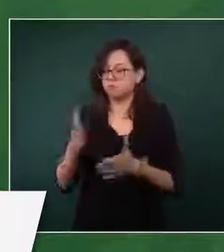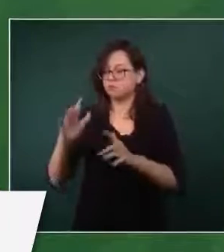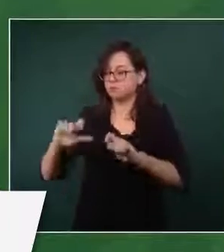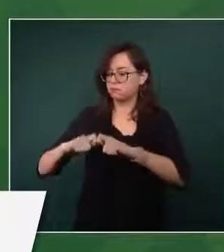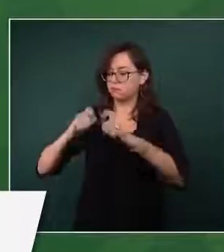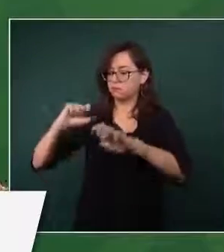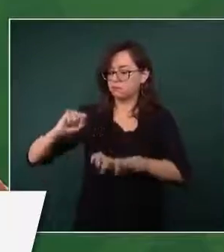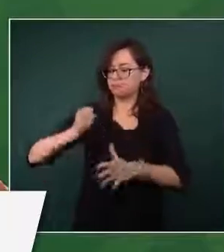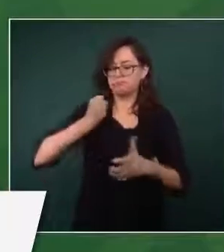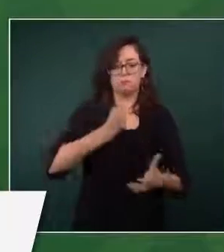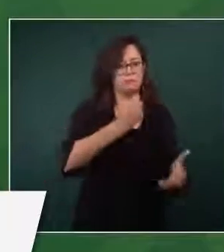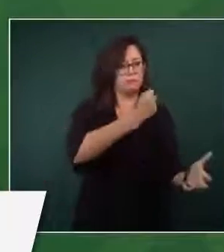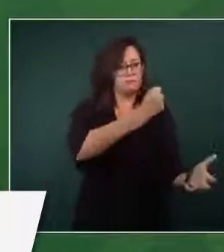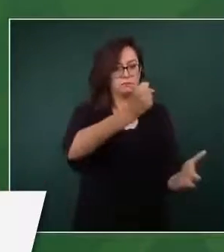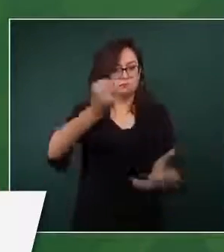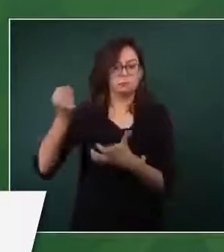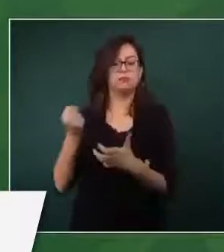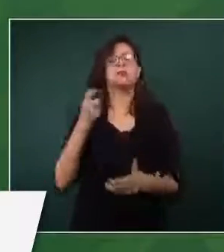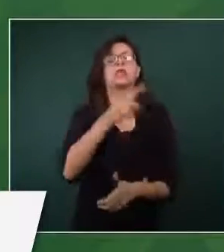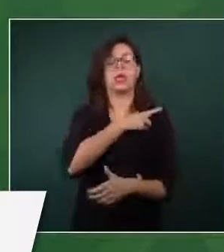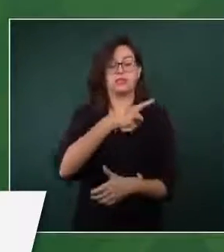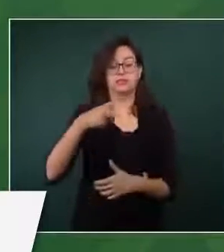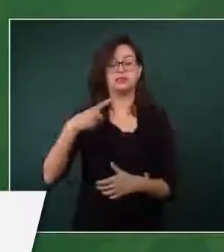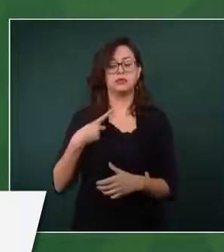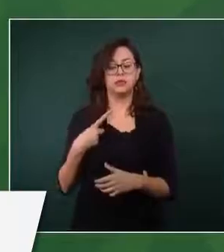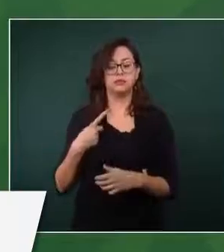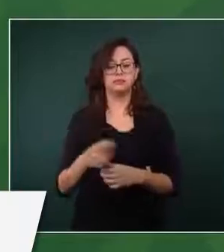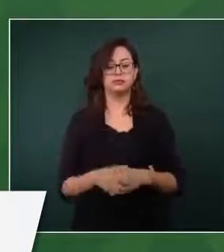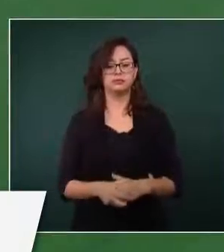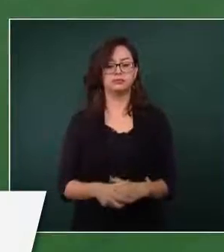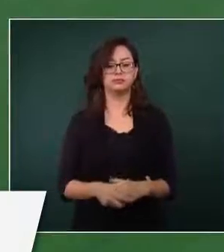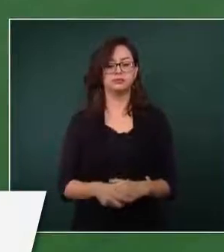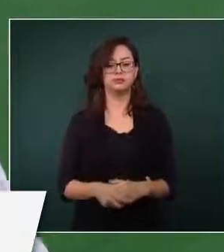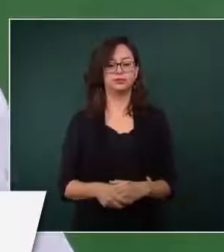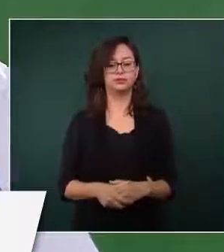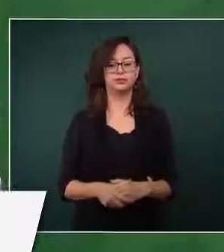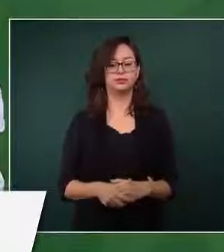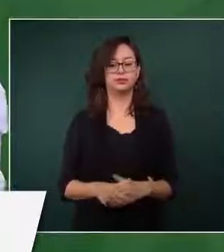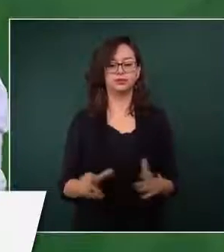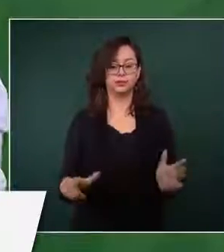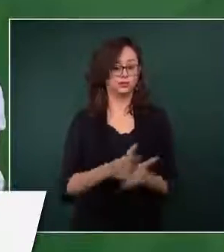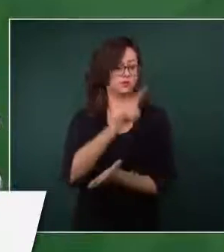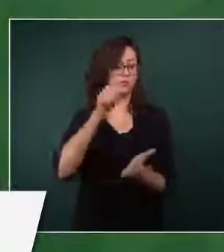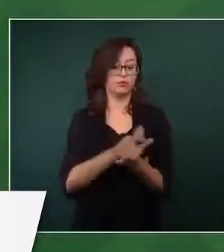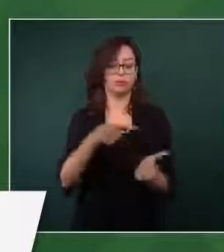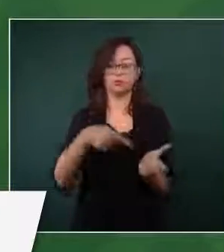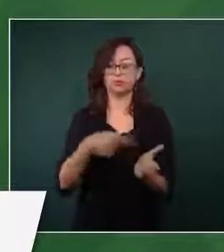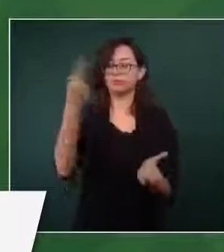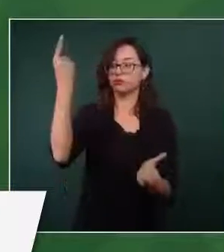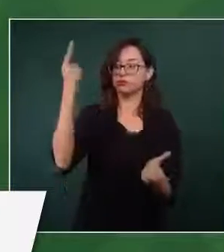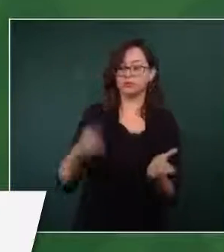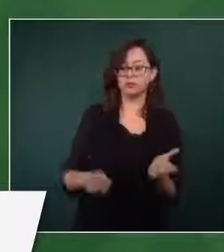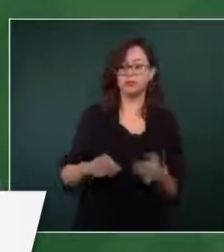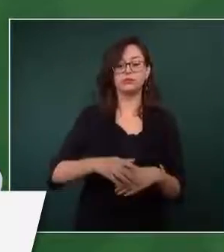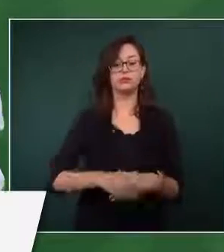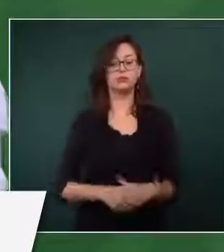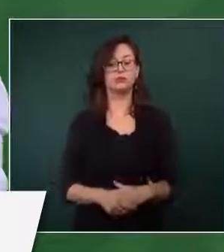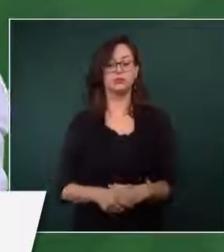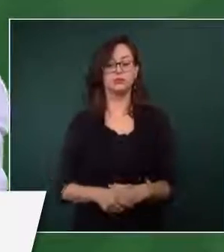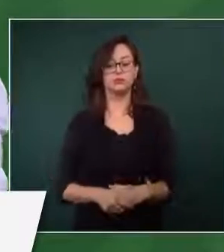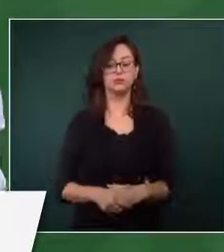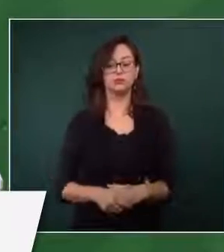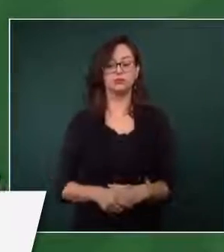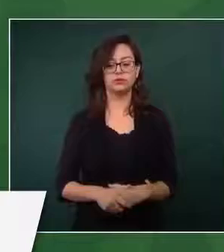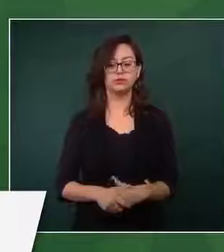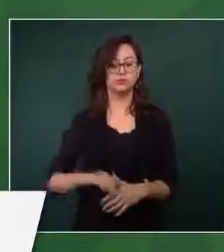que les corresponden, que por ley les corresponden las participaciones